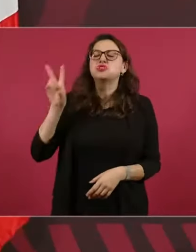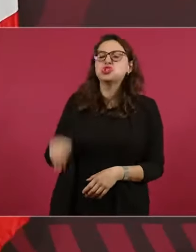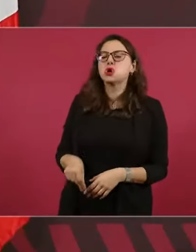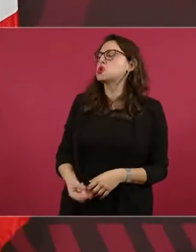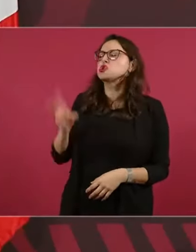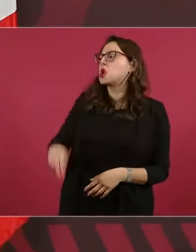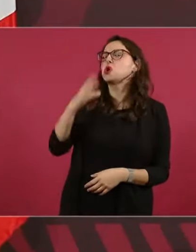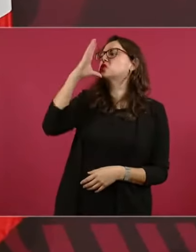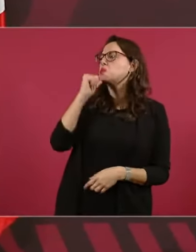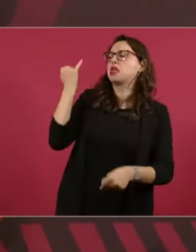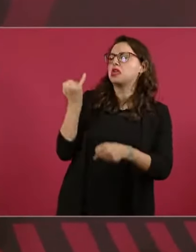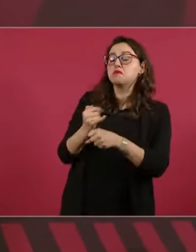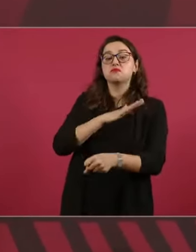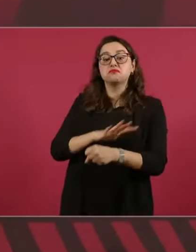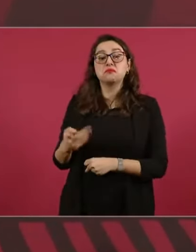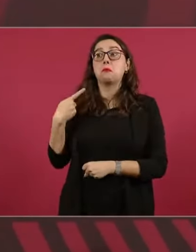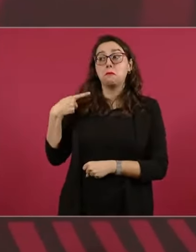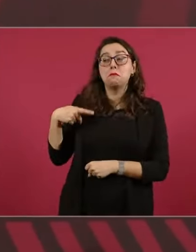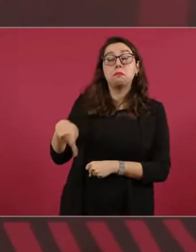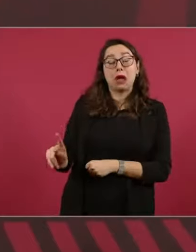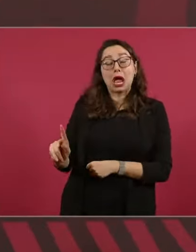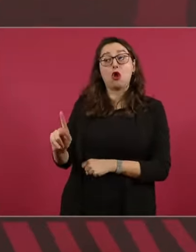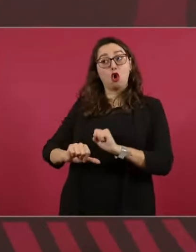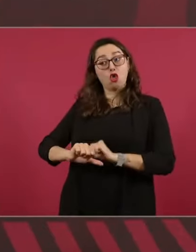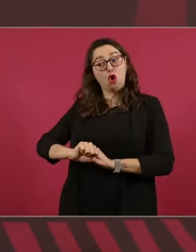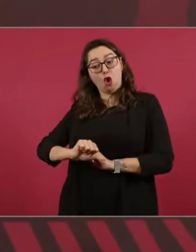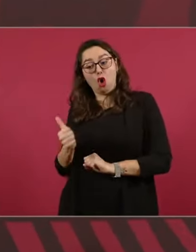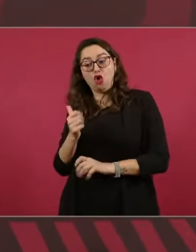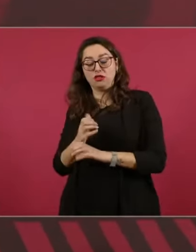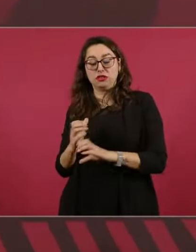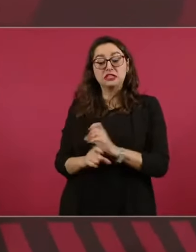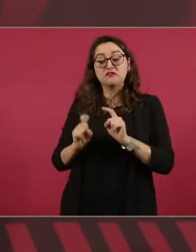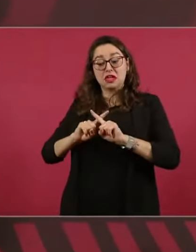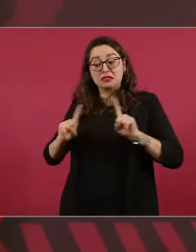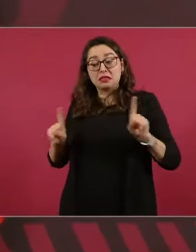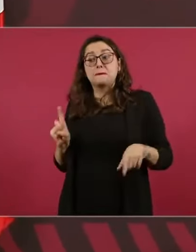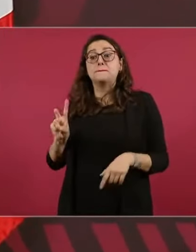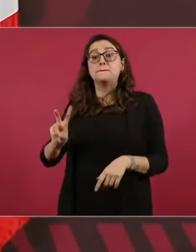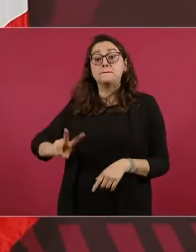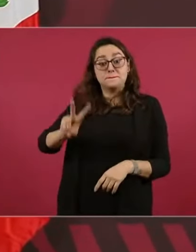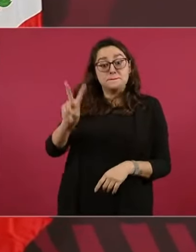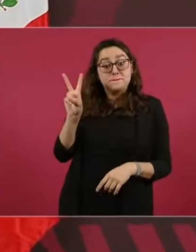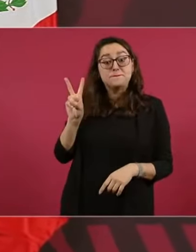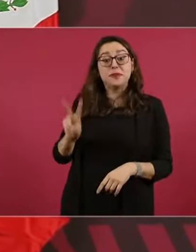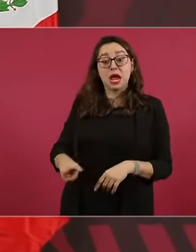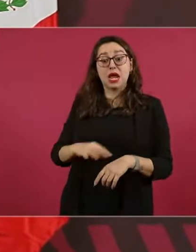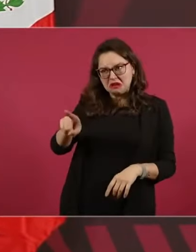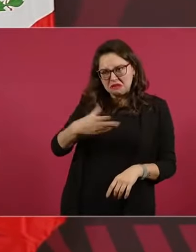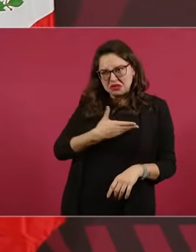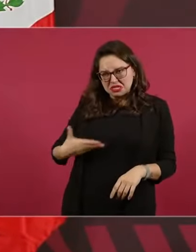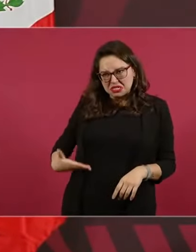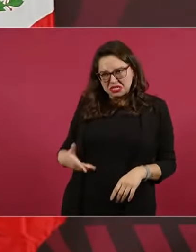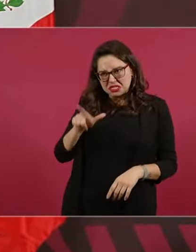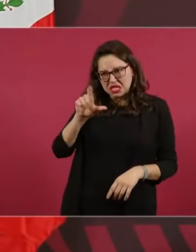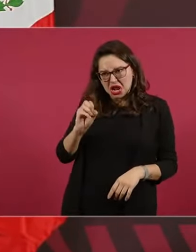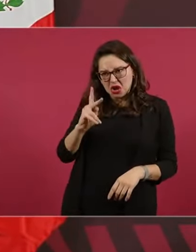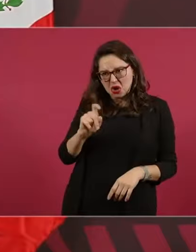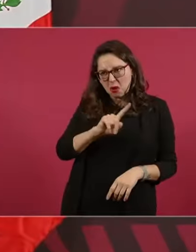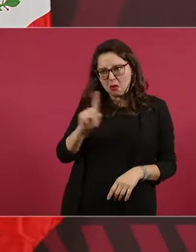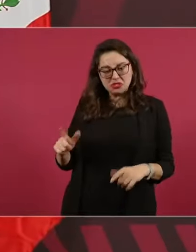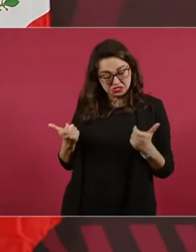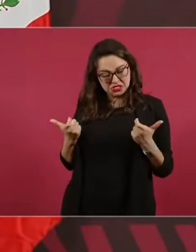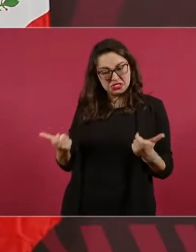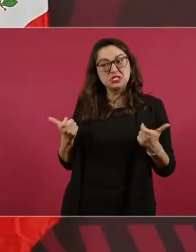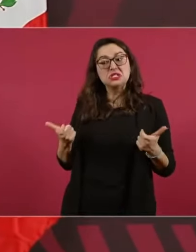lo que sí es real, lo que sí es real, y puede pasar, es que López se robe la